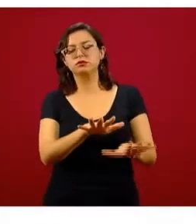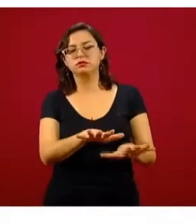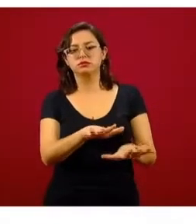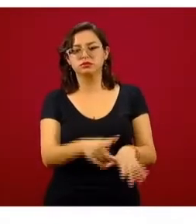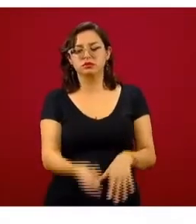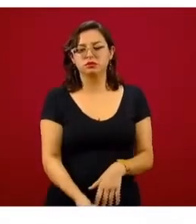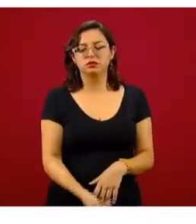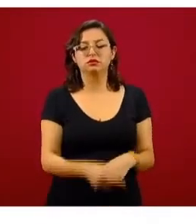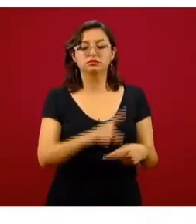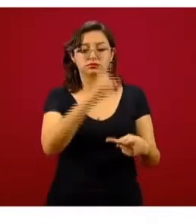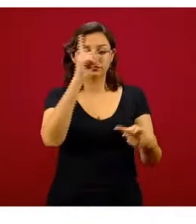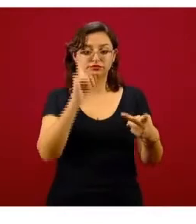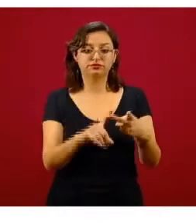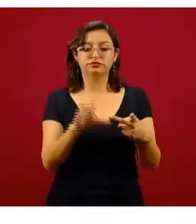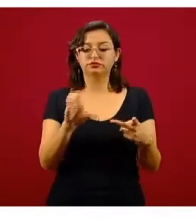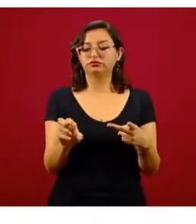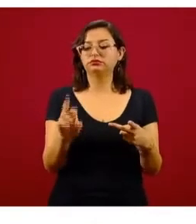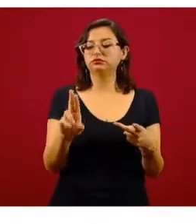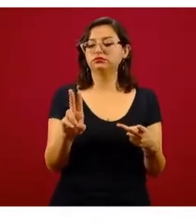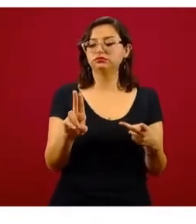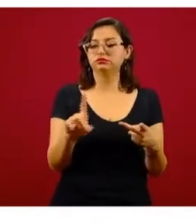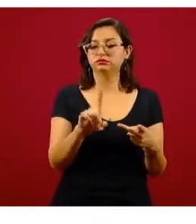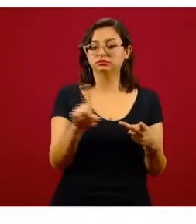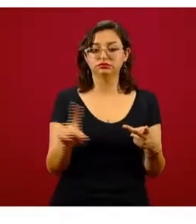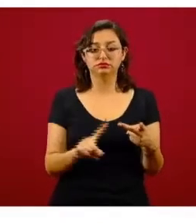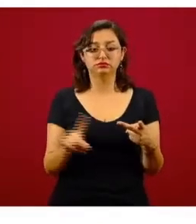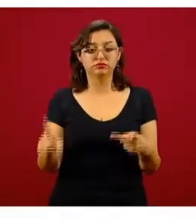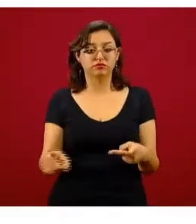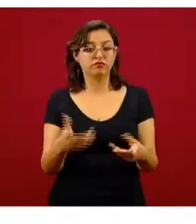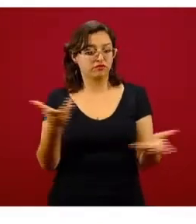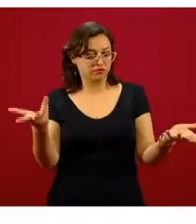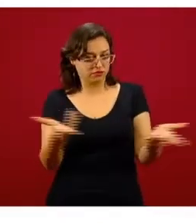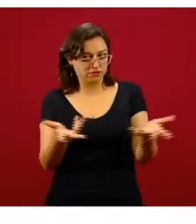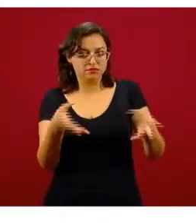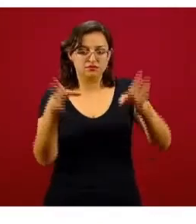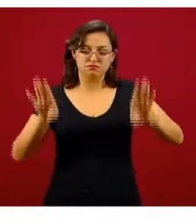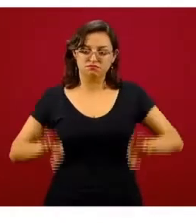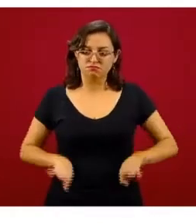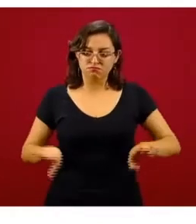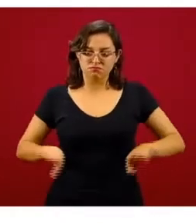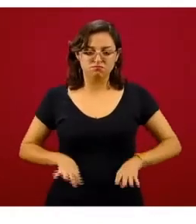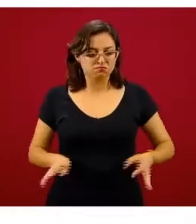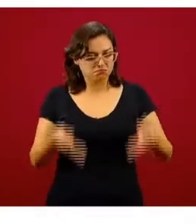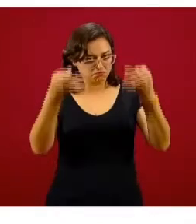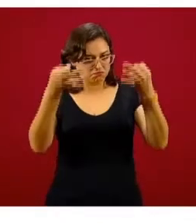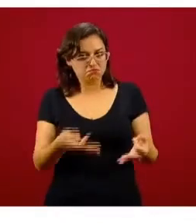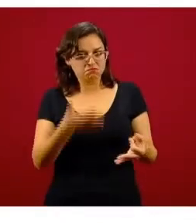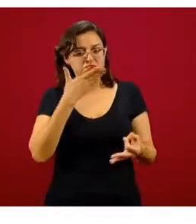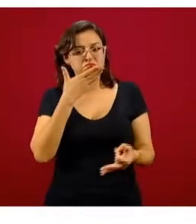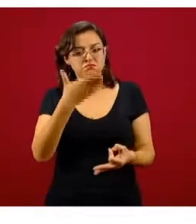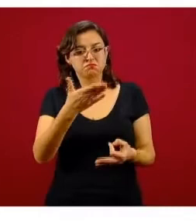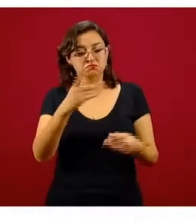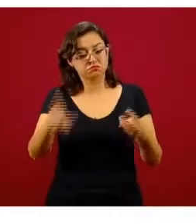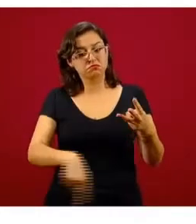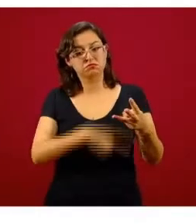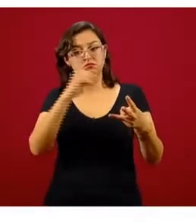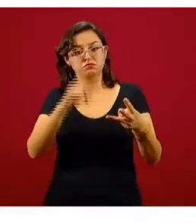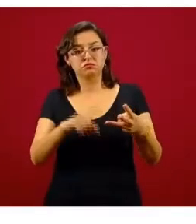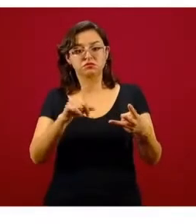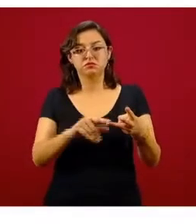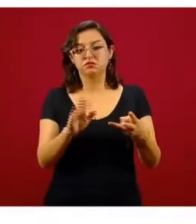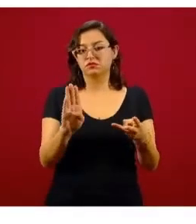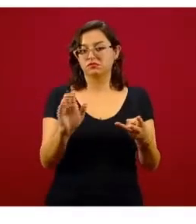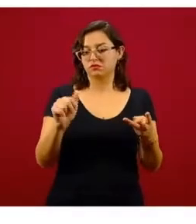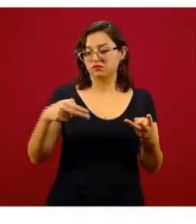siguiente grado es el de cruz, por méritos eminentes, por conducta destacadamente ejemplar. Y tiene otro grado, el de banda,